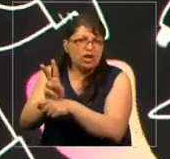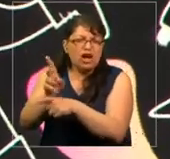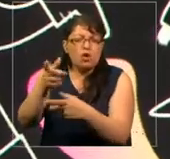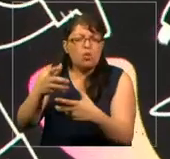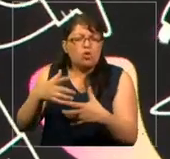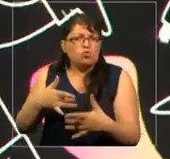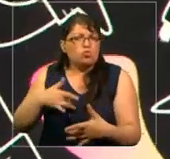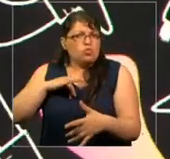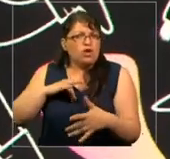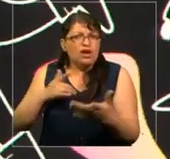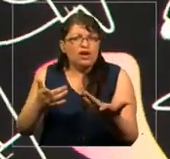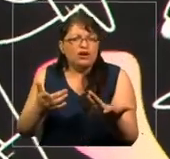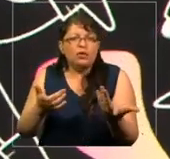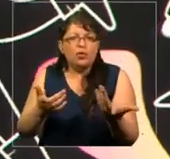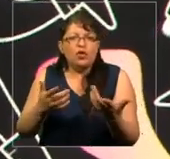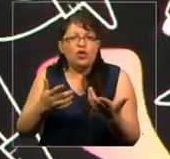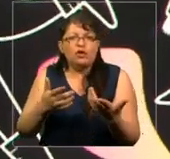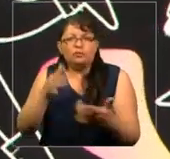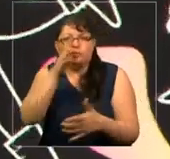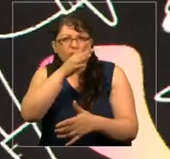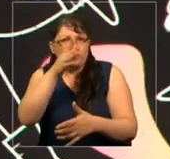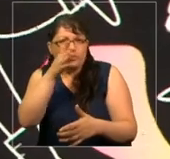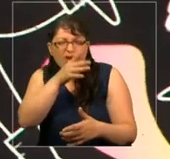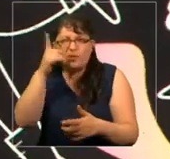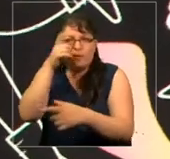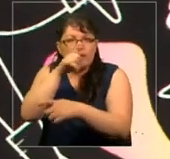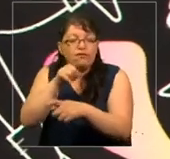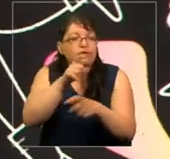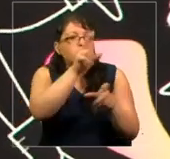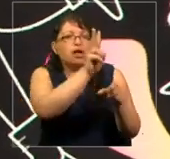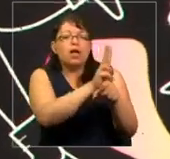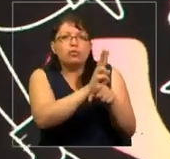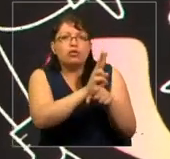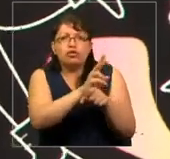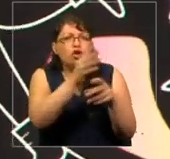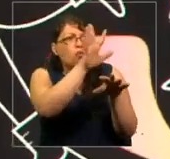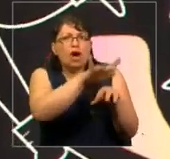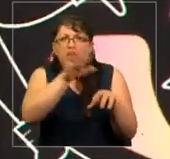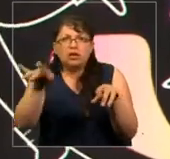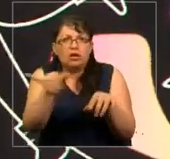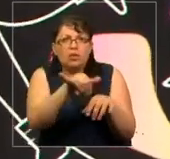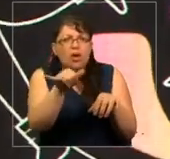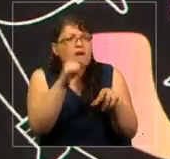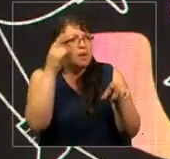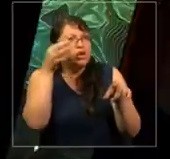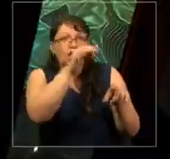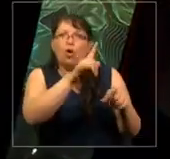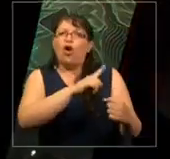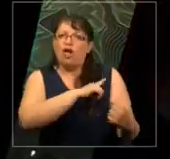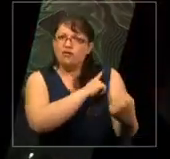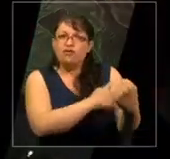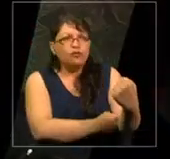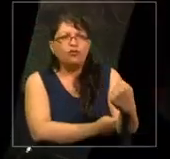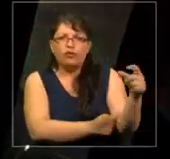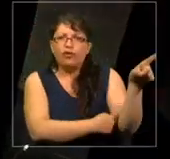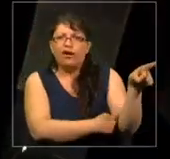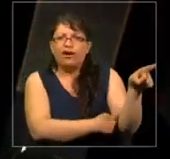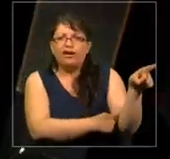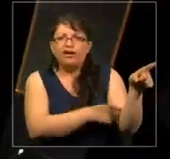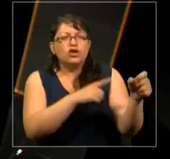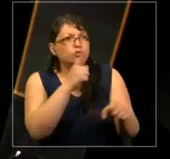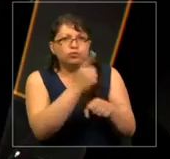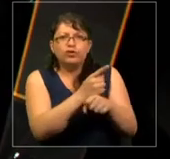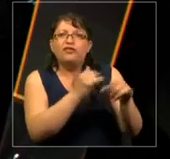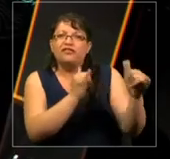exactamente que una mujer, pero a él se le describía como autoritario y fuerte. Y como